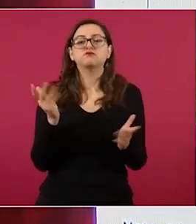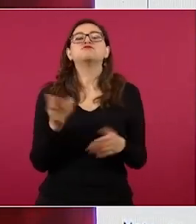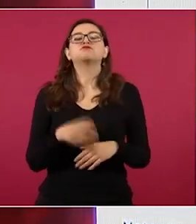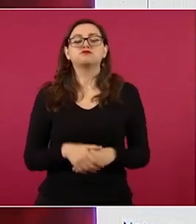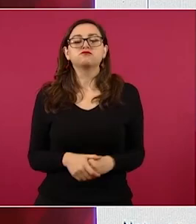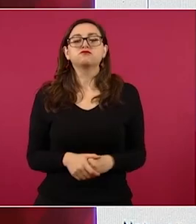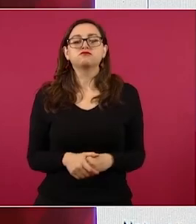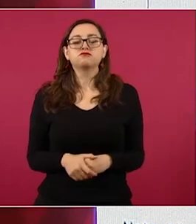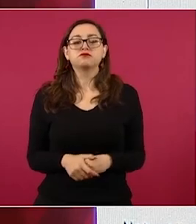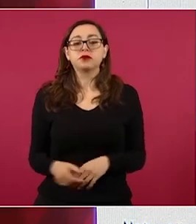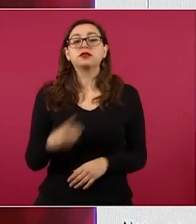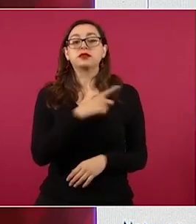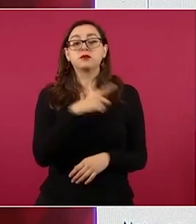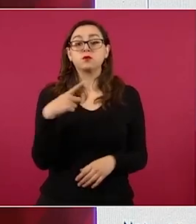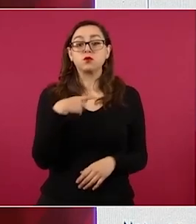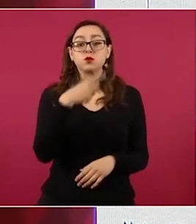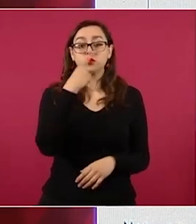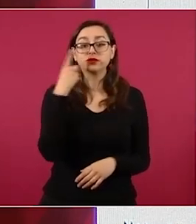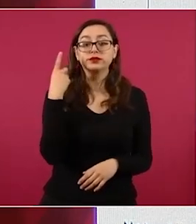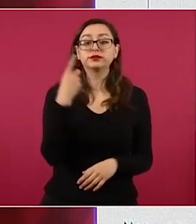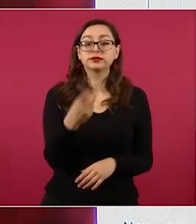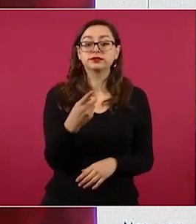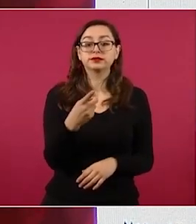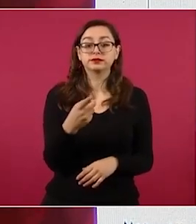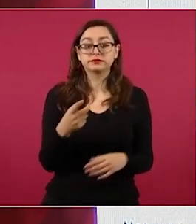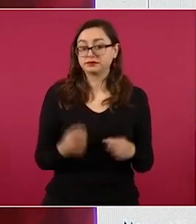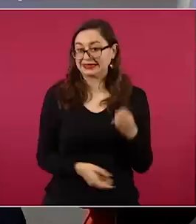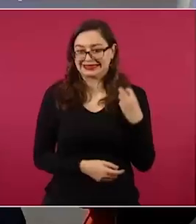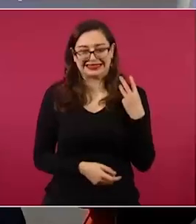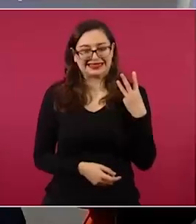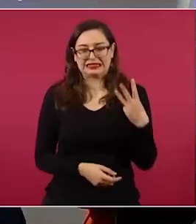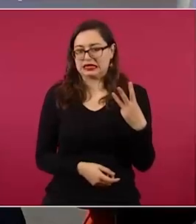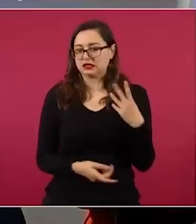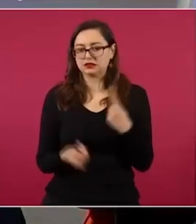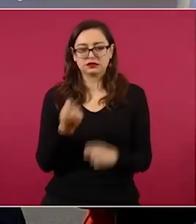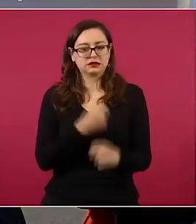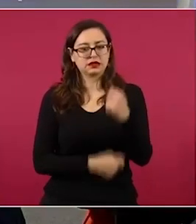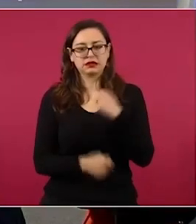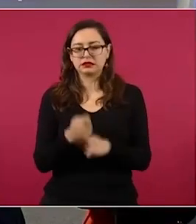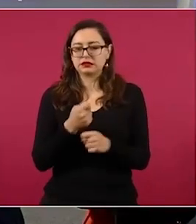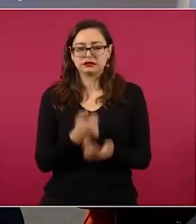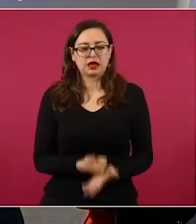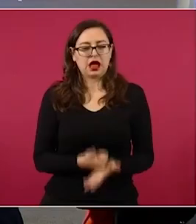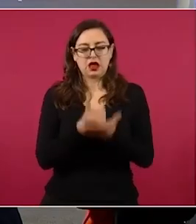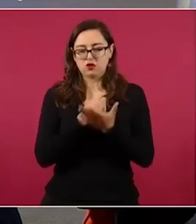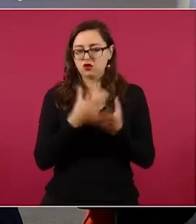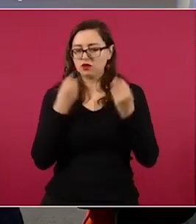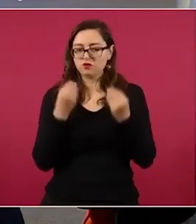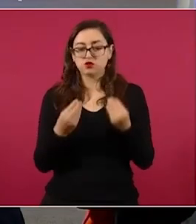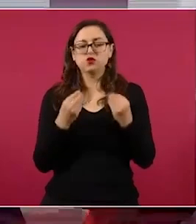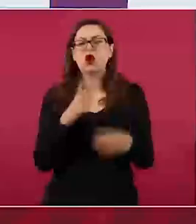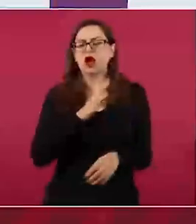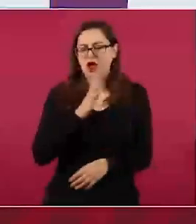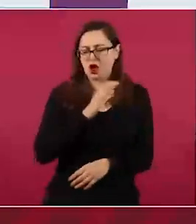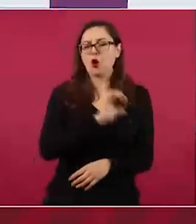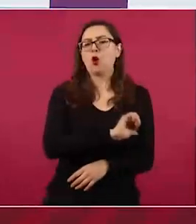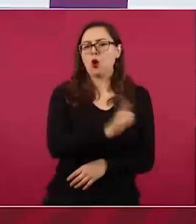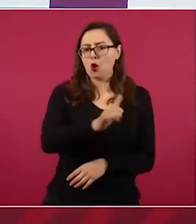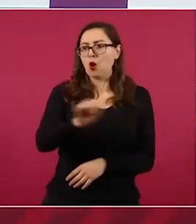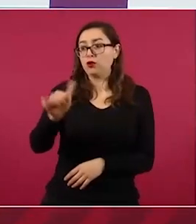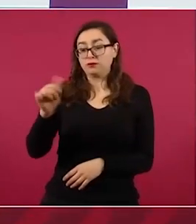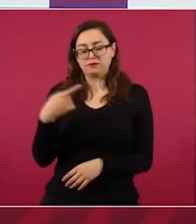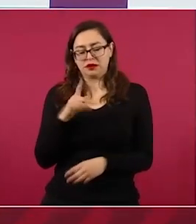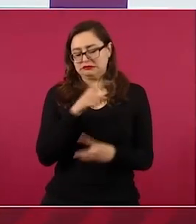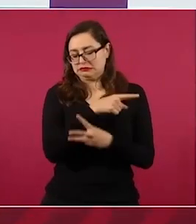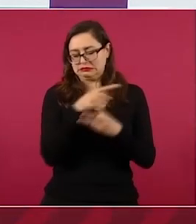destaco a tres y hay otros, pero ayuda a